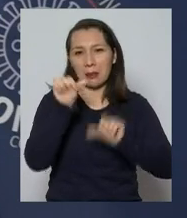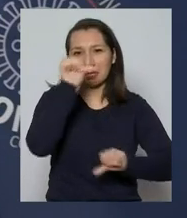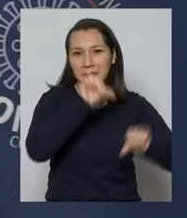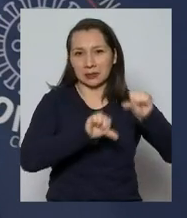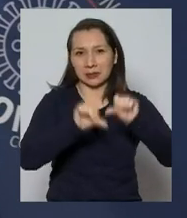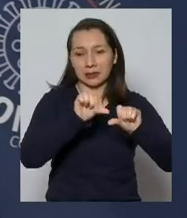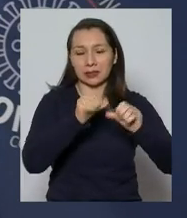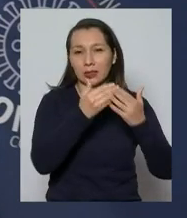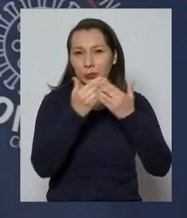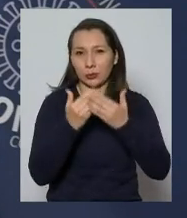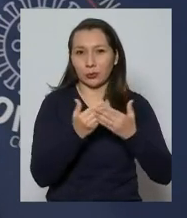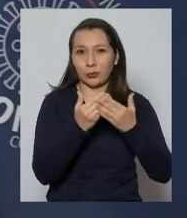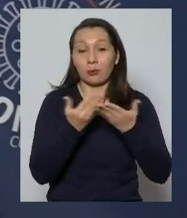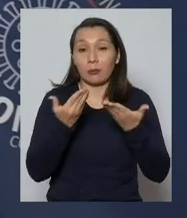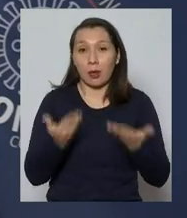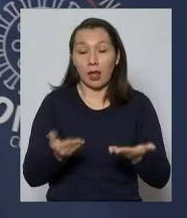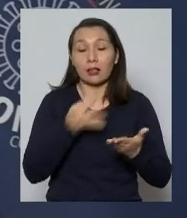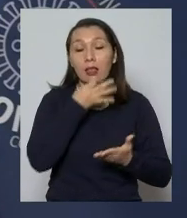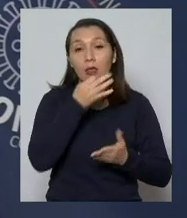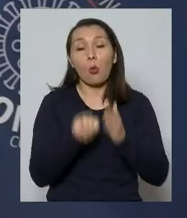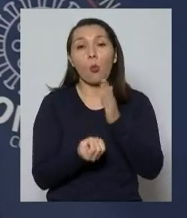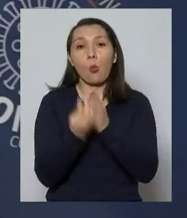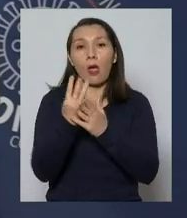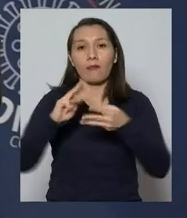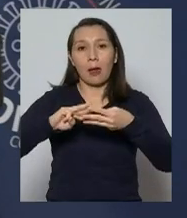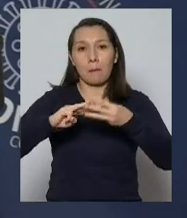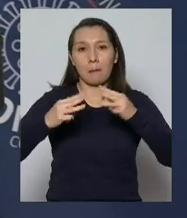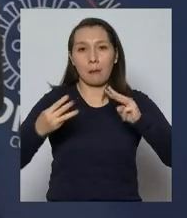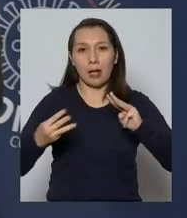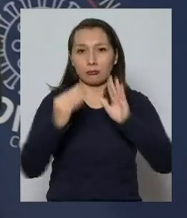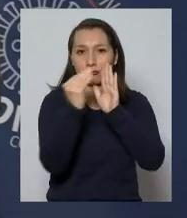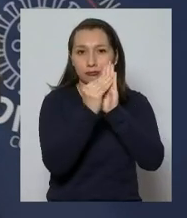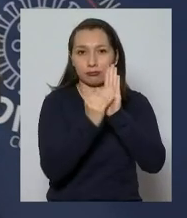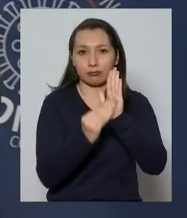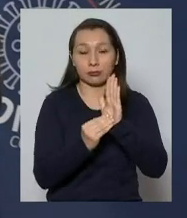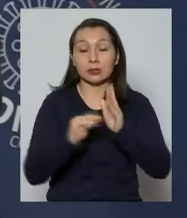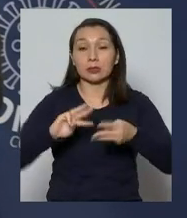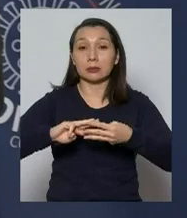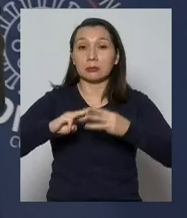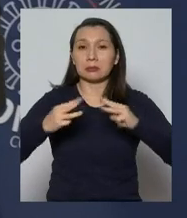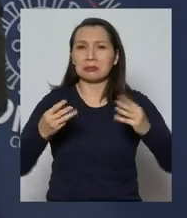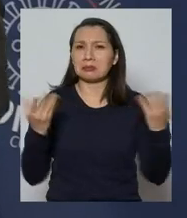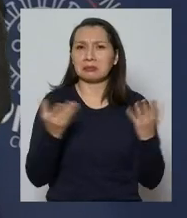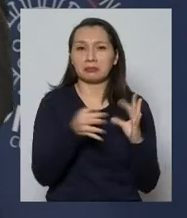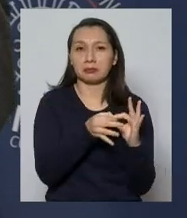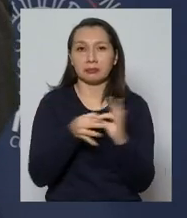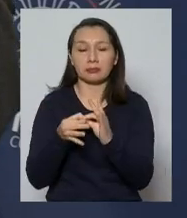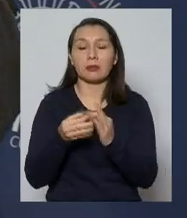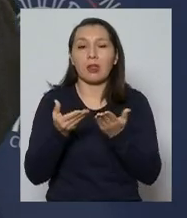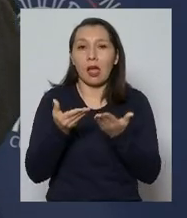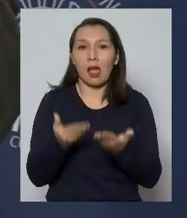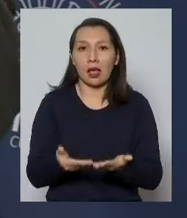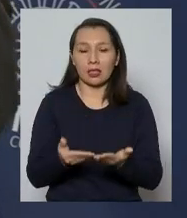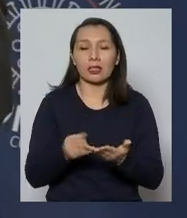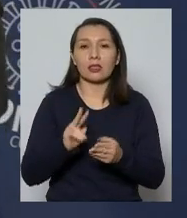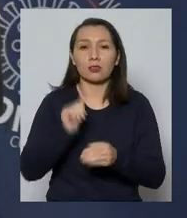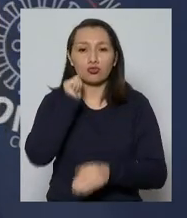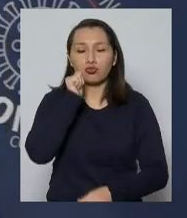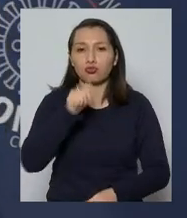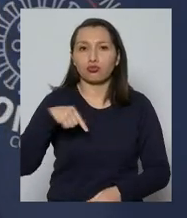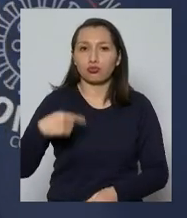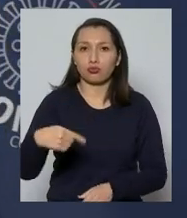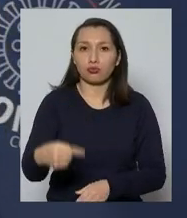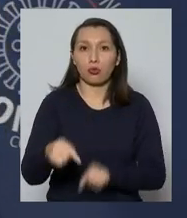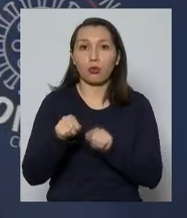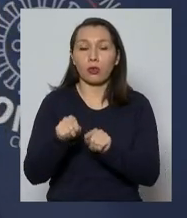Para ello, hemos establecido una nueva metodología. La metodología consiste en que vamos a, diariamente,